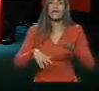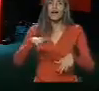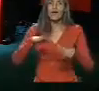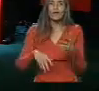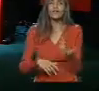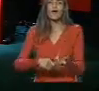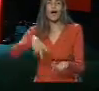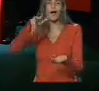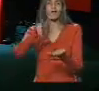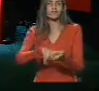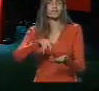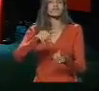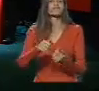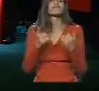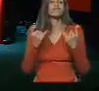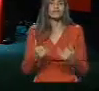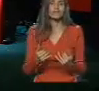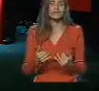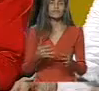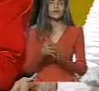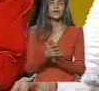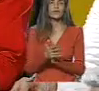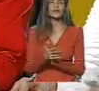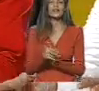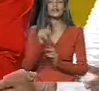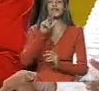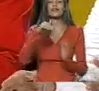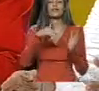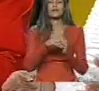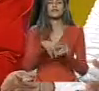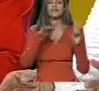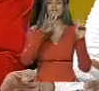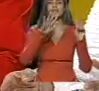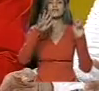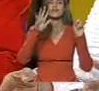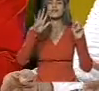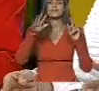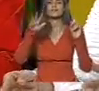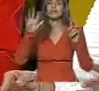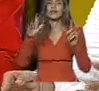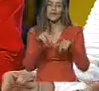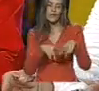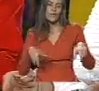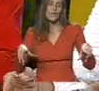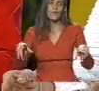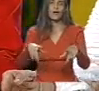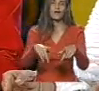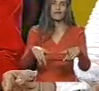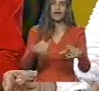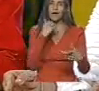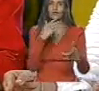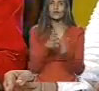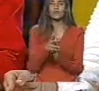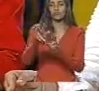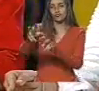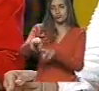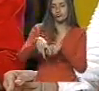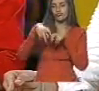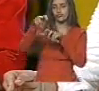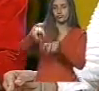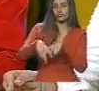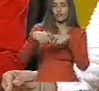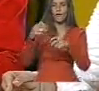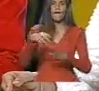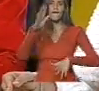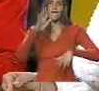de aprobar, por ejemplo, el rescate de 3.766 hectáreas de tierra para el cultivo agrícola en